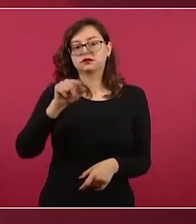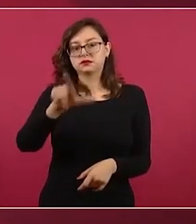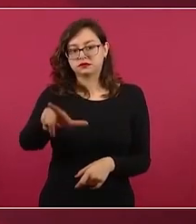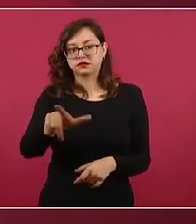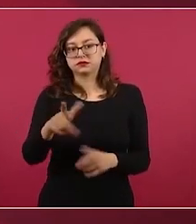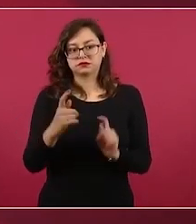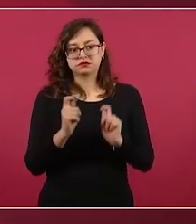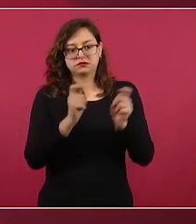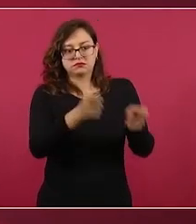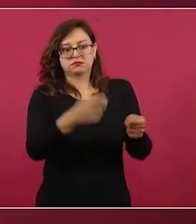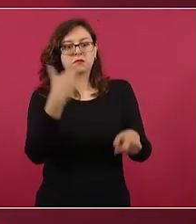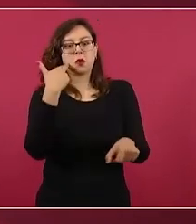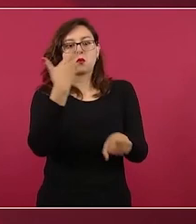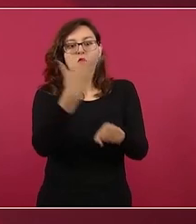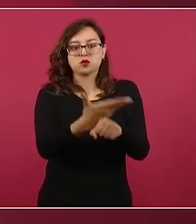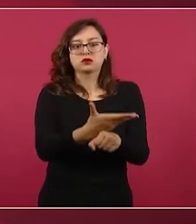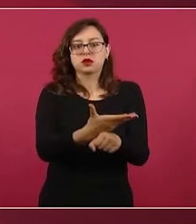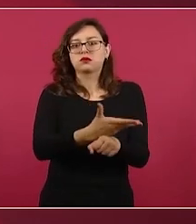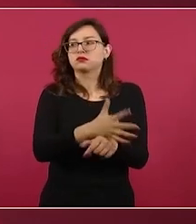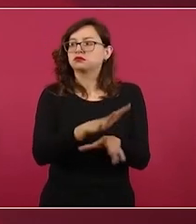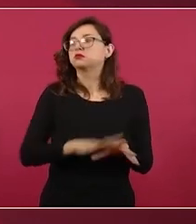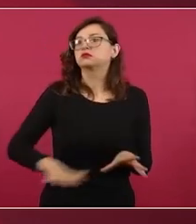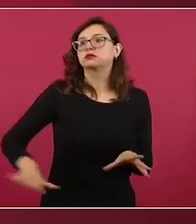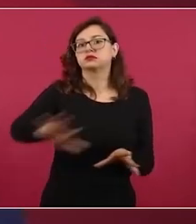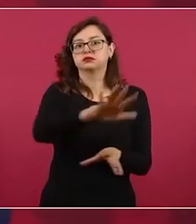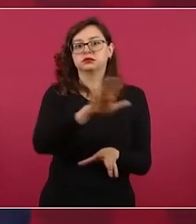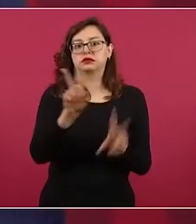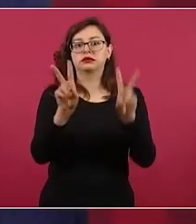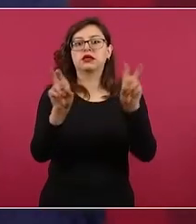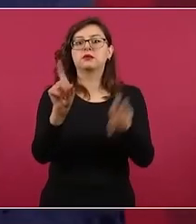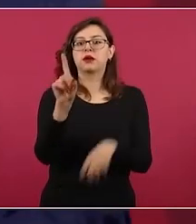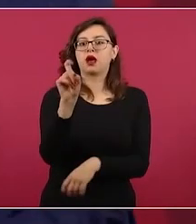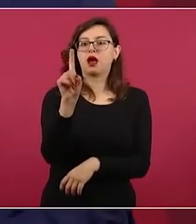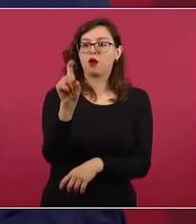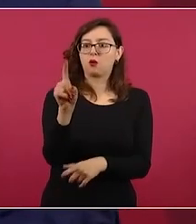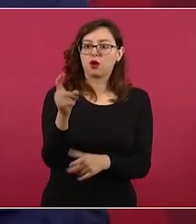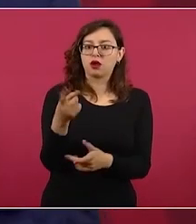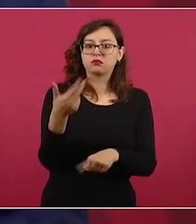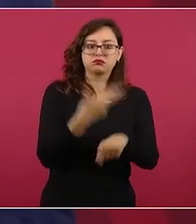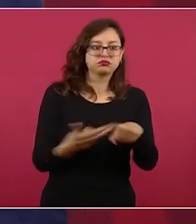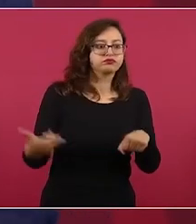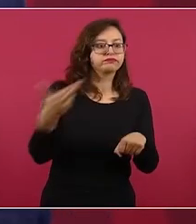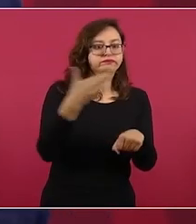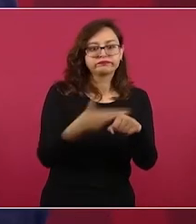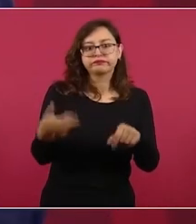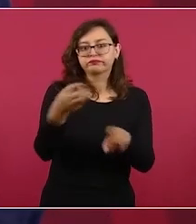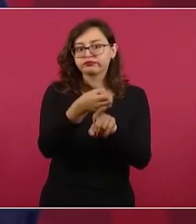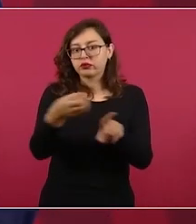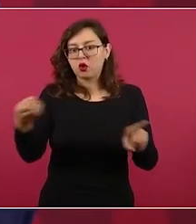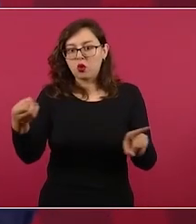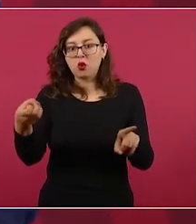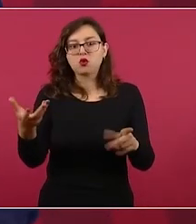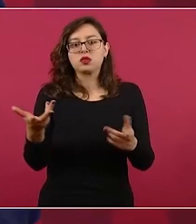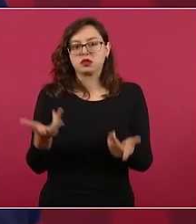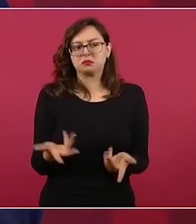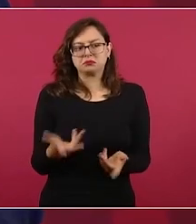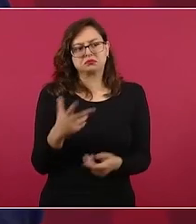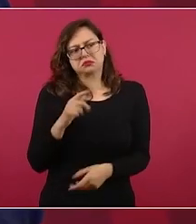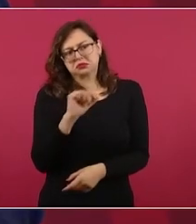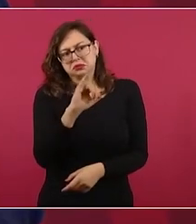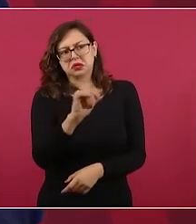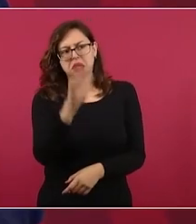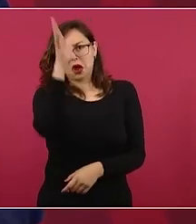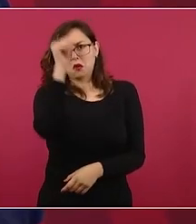manejo del agua y